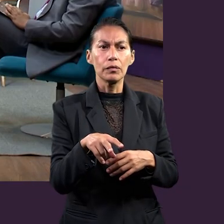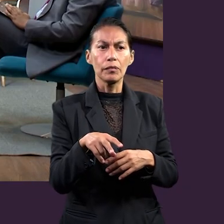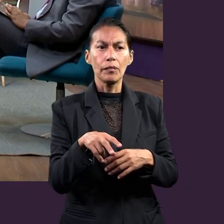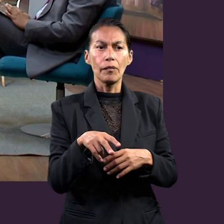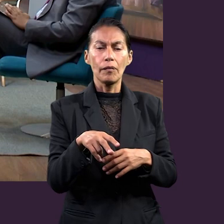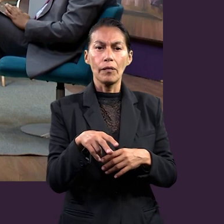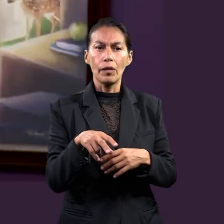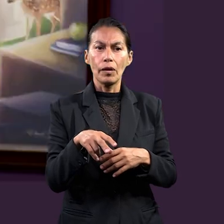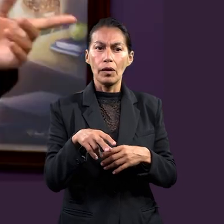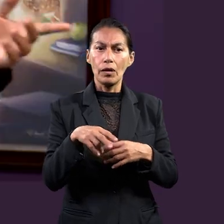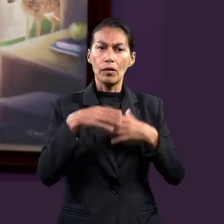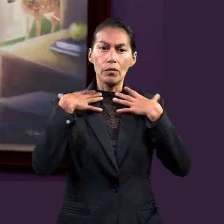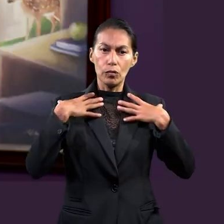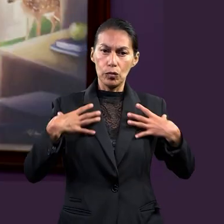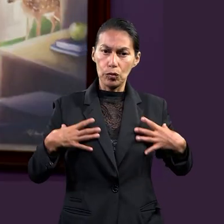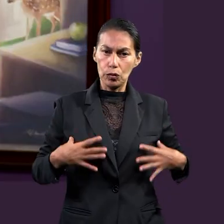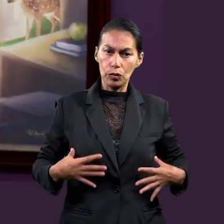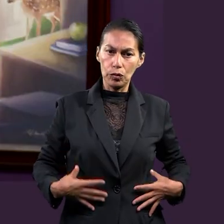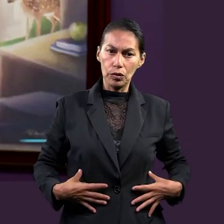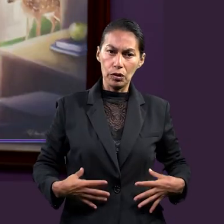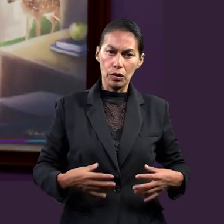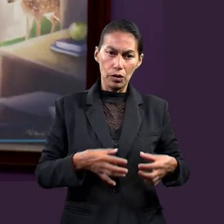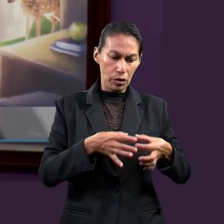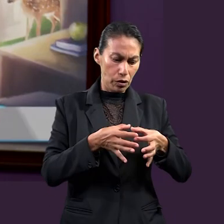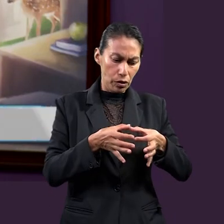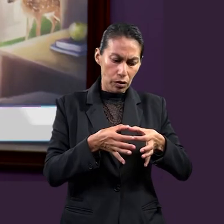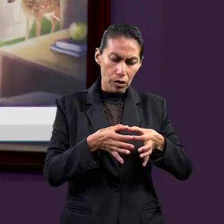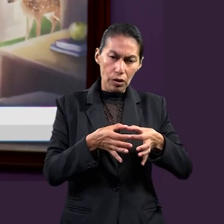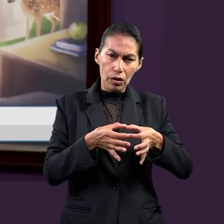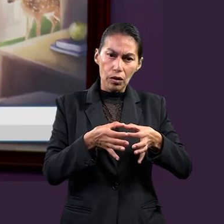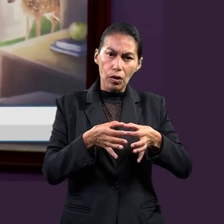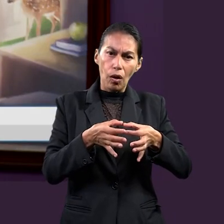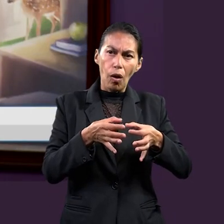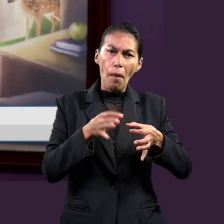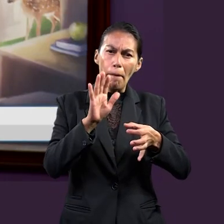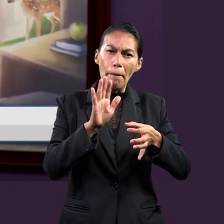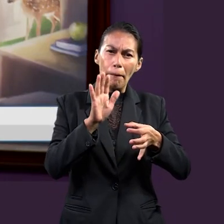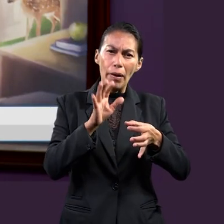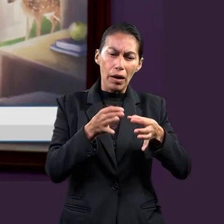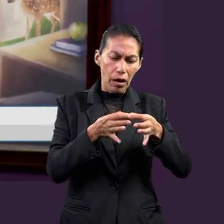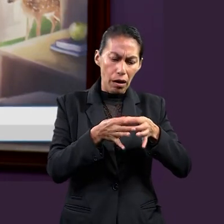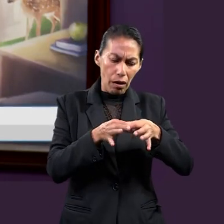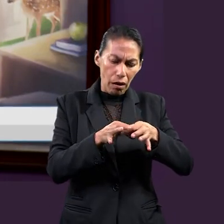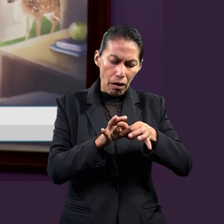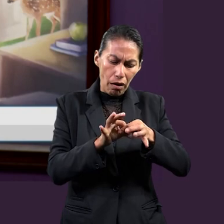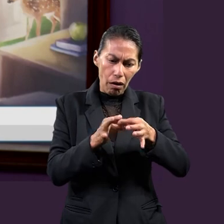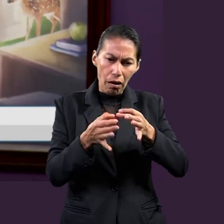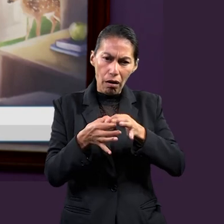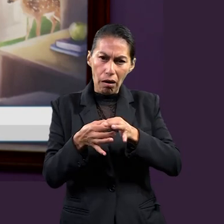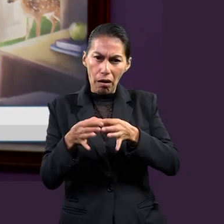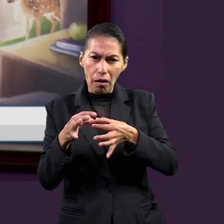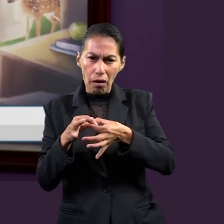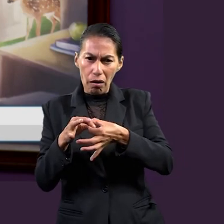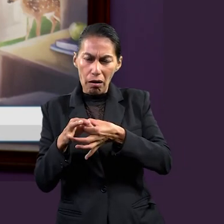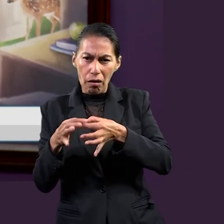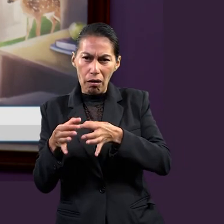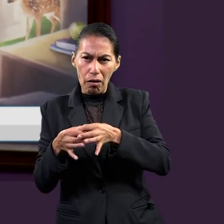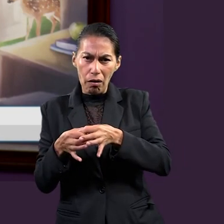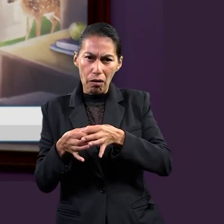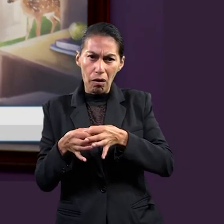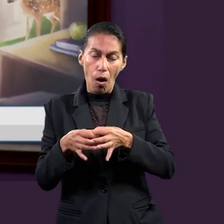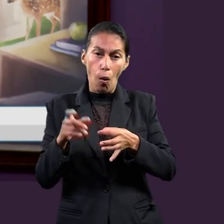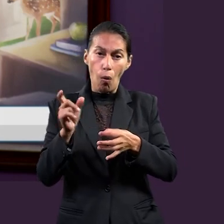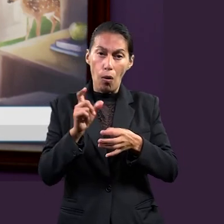justicia? Sí, de hecho, entrando en ese contexto, la coraza eran pequeños círculos unidos, como una tipo